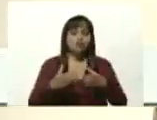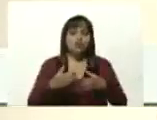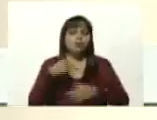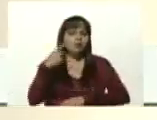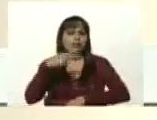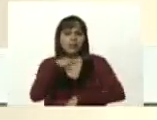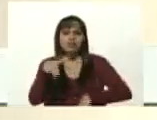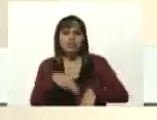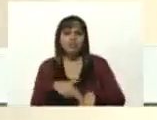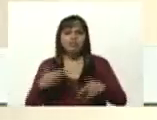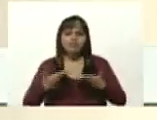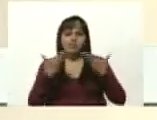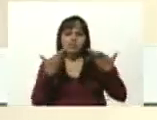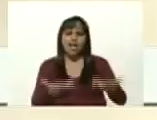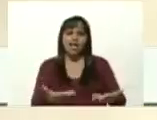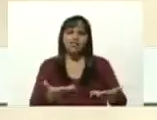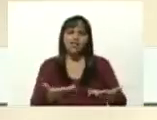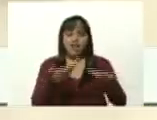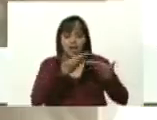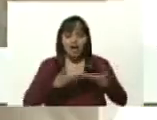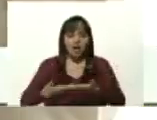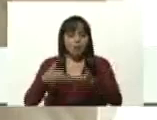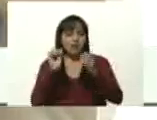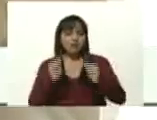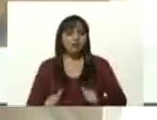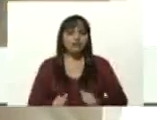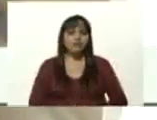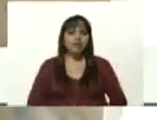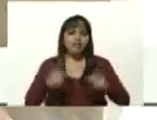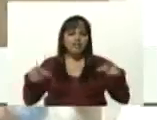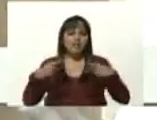seguro que vivan las escuelas bolivarianas